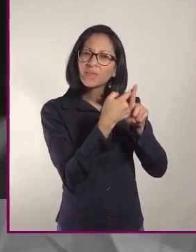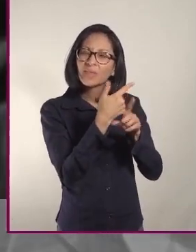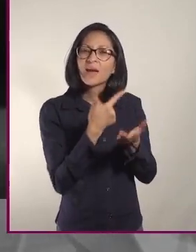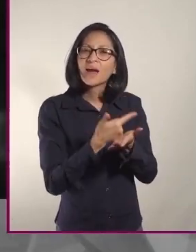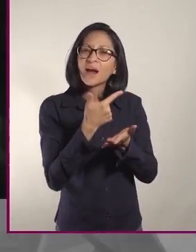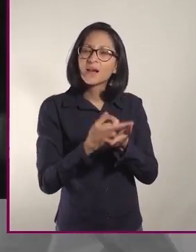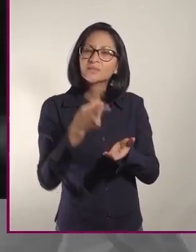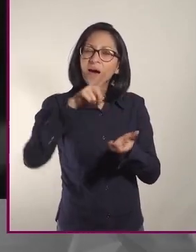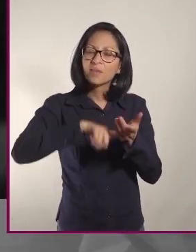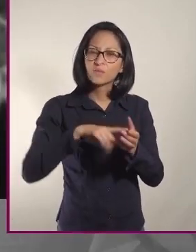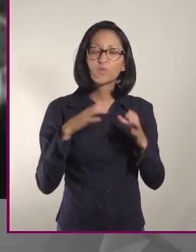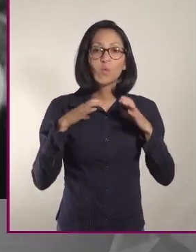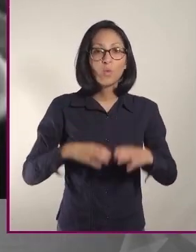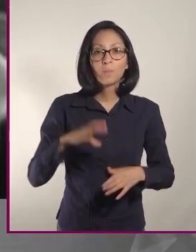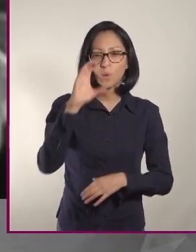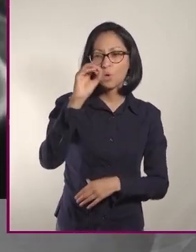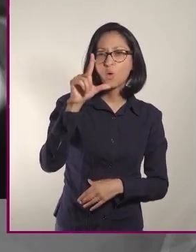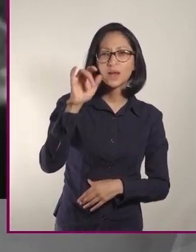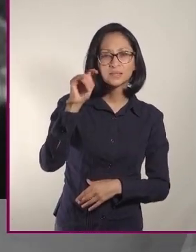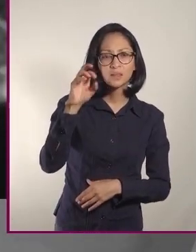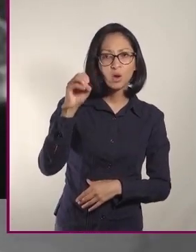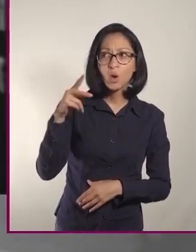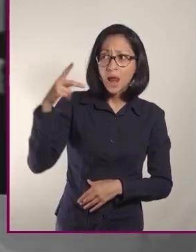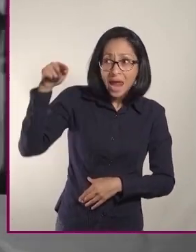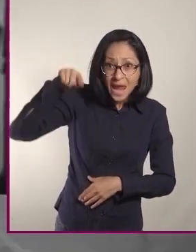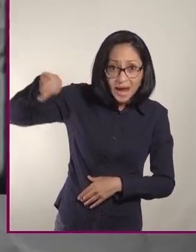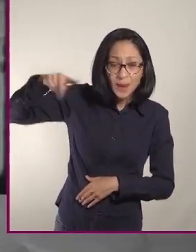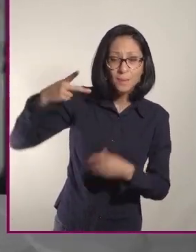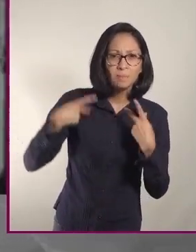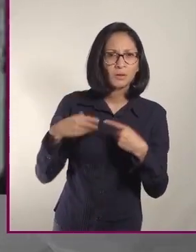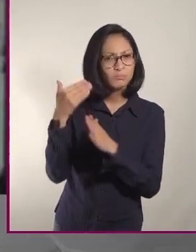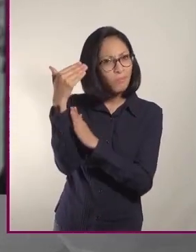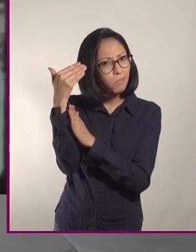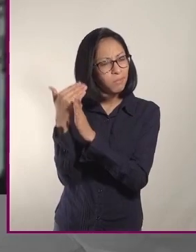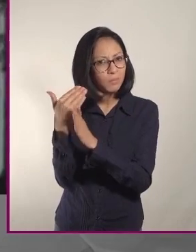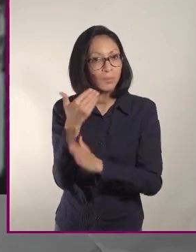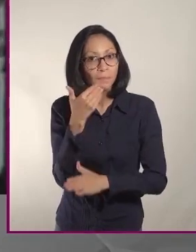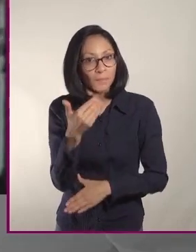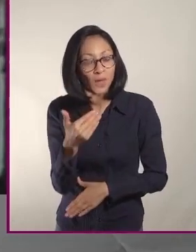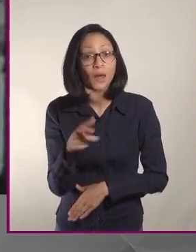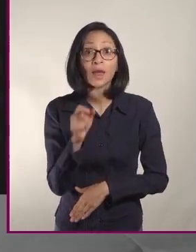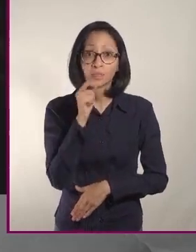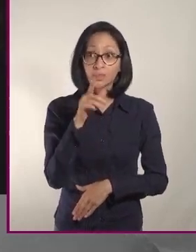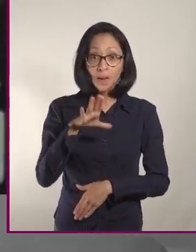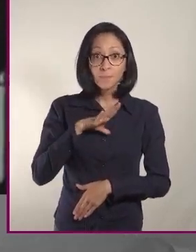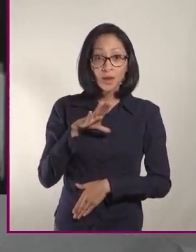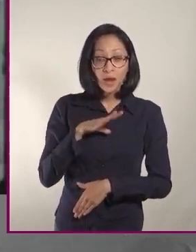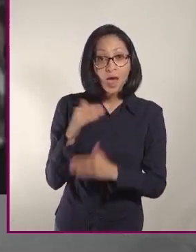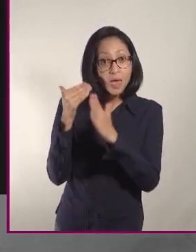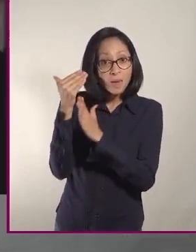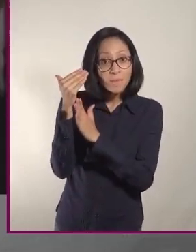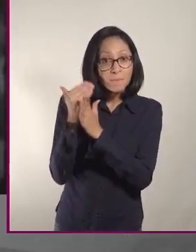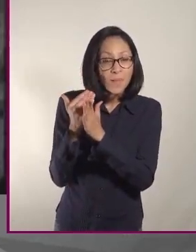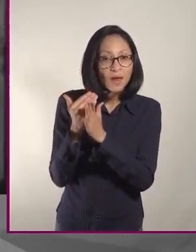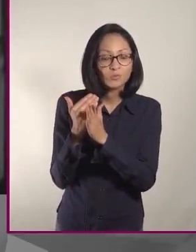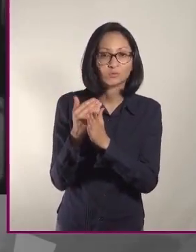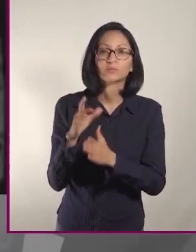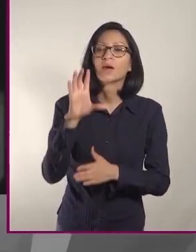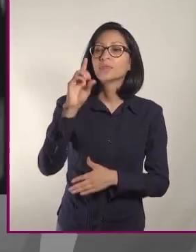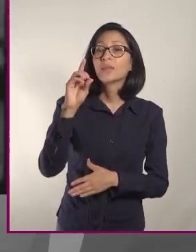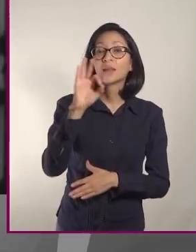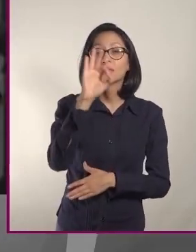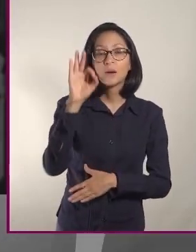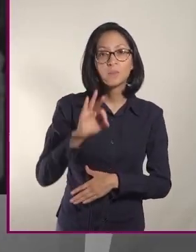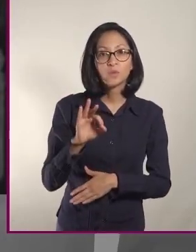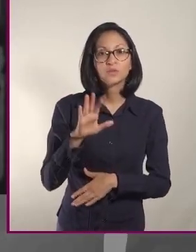sorprendió al ver que tenían bajos niveles de colesterol. También que tenían una significativa disminución de hasta 30%